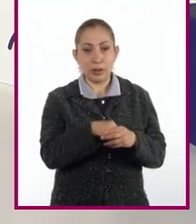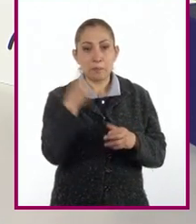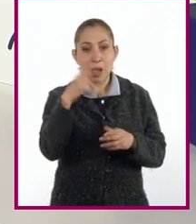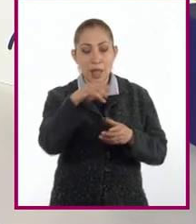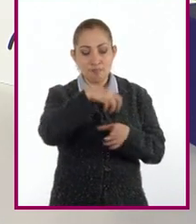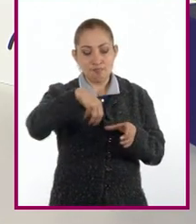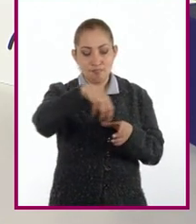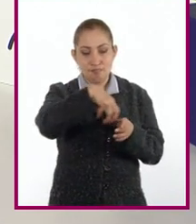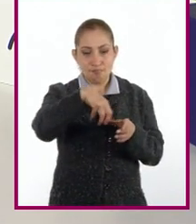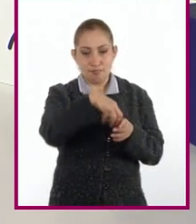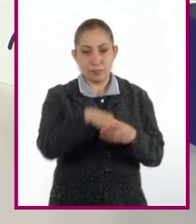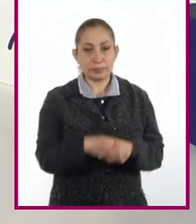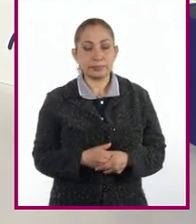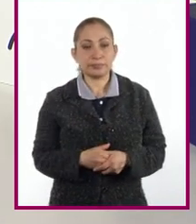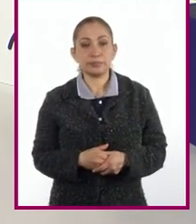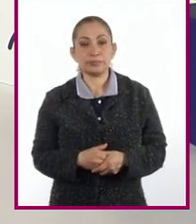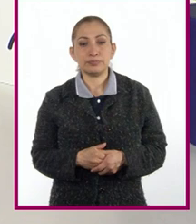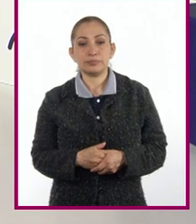hacer la mezcla.